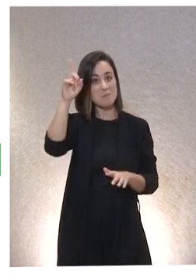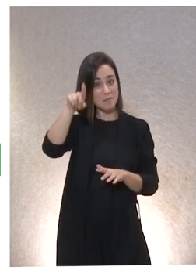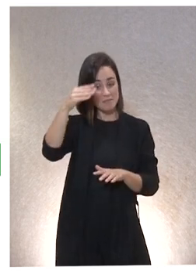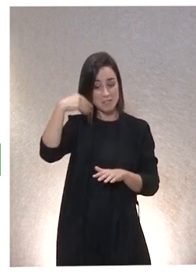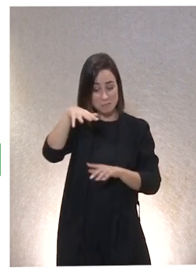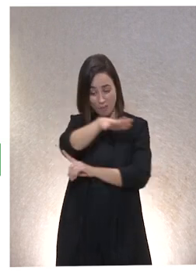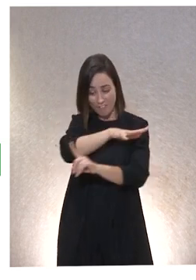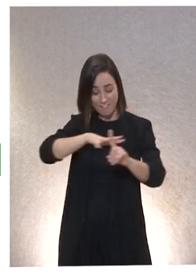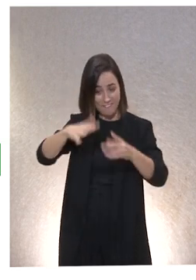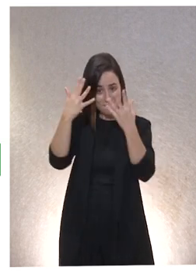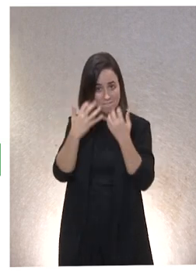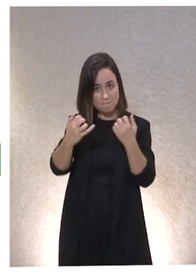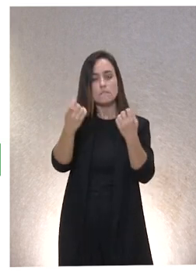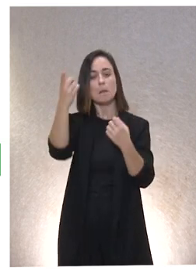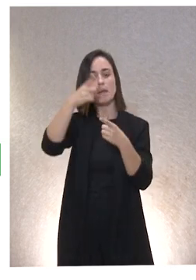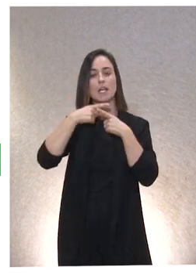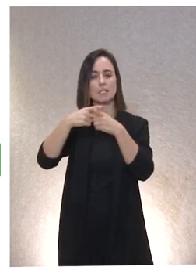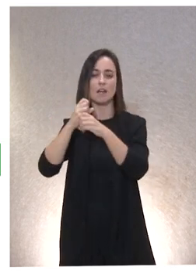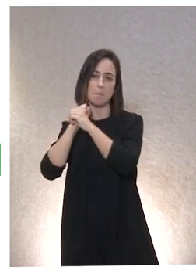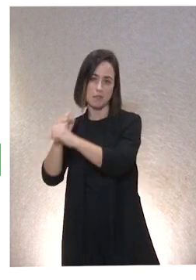interdependencia, clarísimamente.